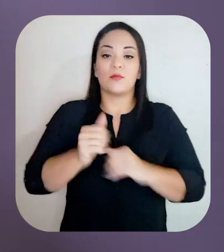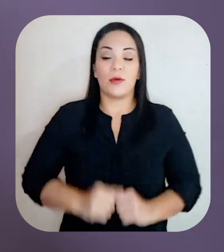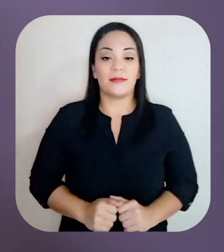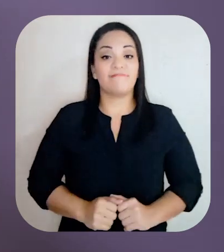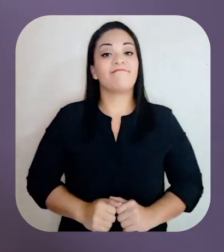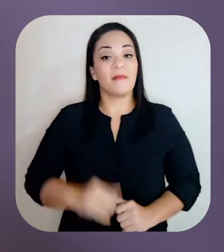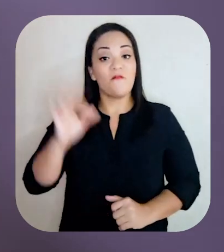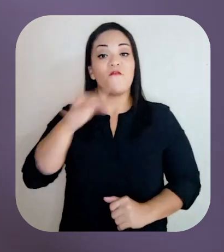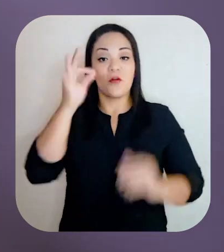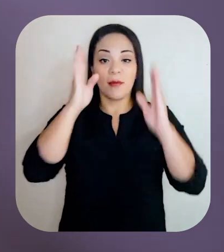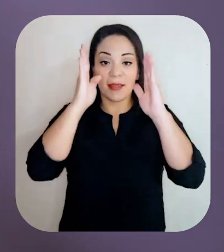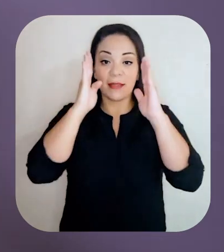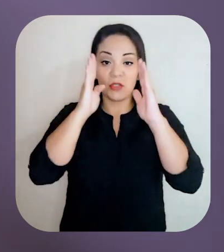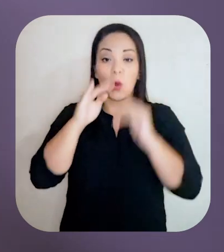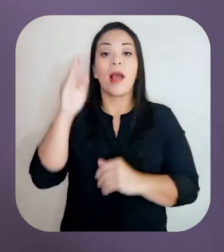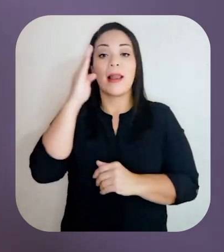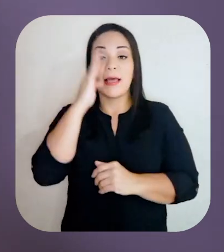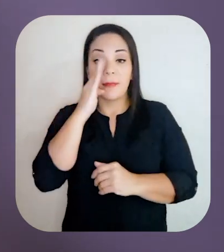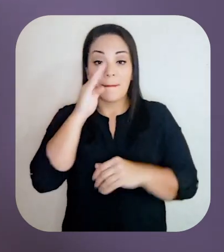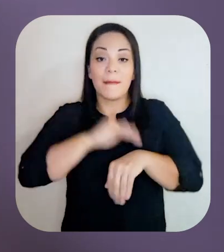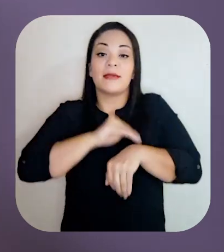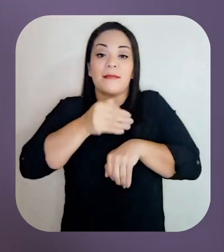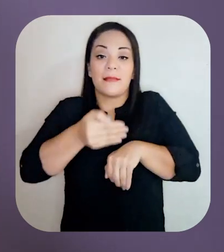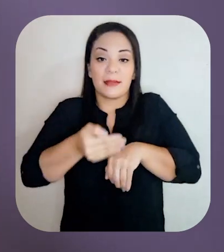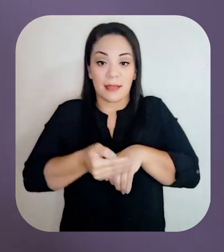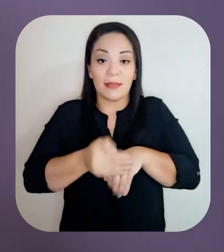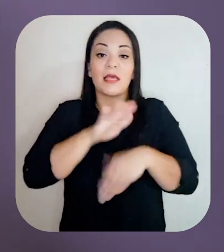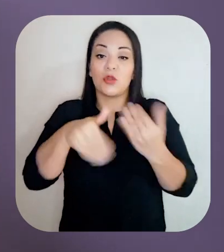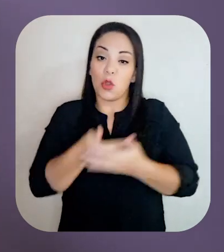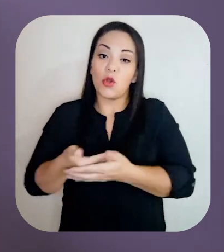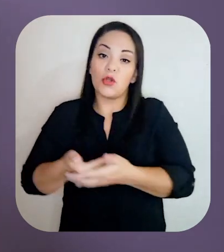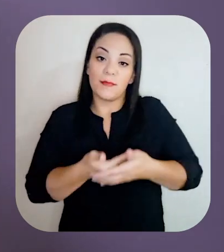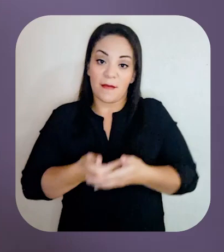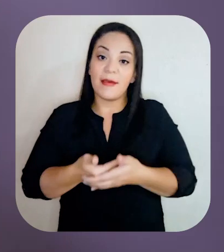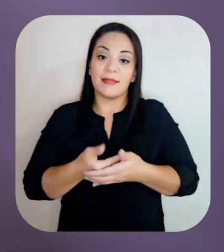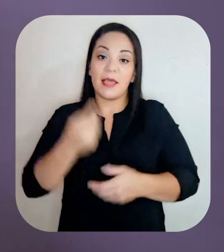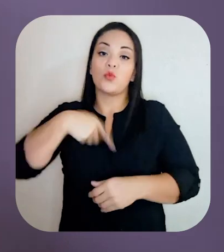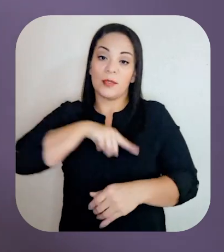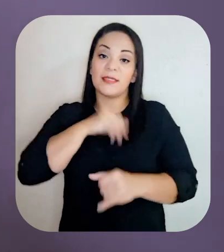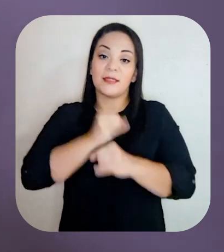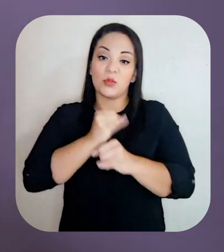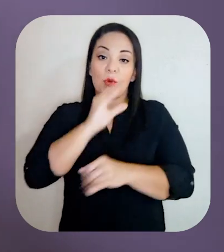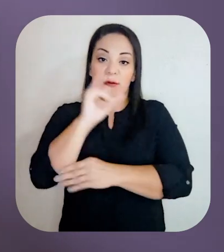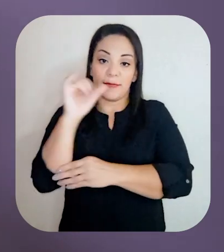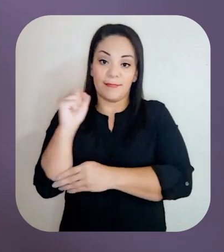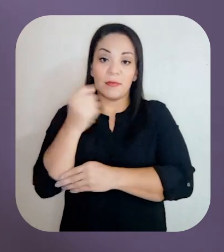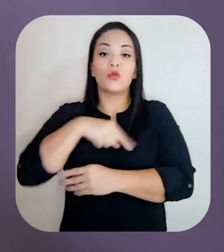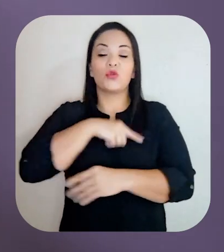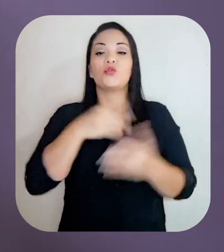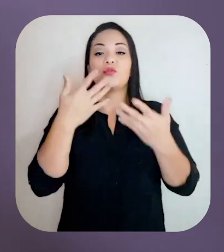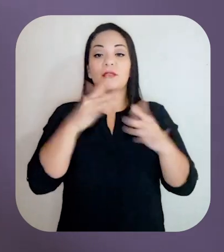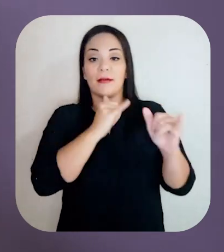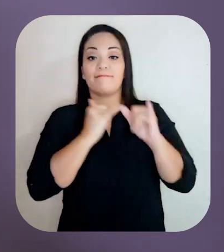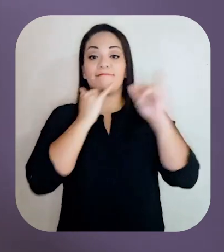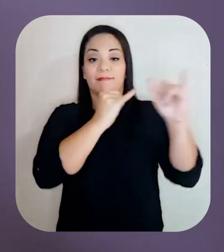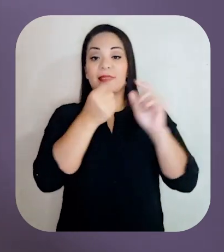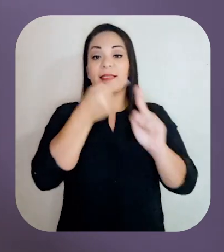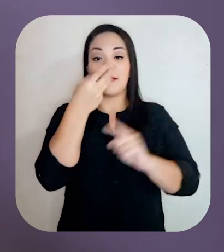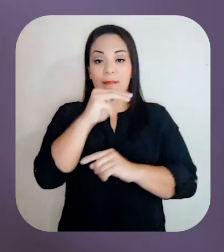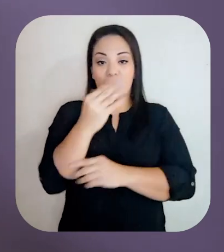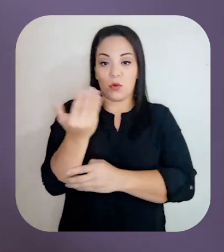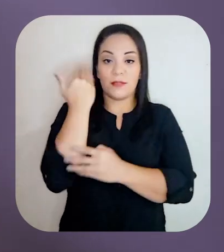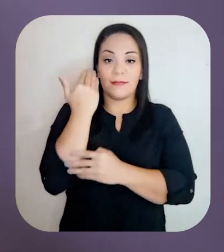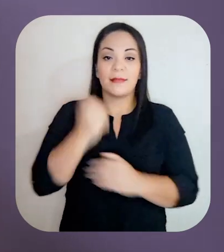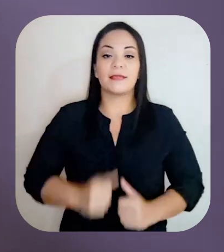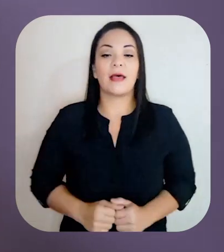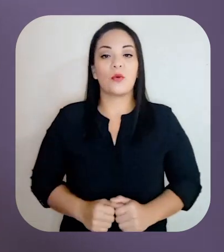atención a las madres y bebés recién nacidos en nuestra institución. Hemos puesto una denuncia penal desde el día